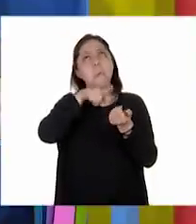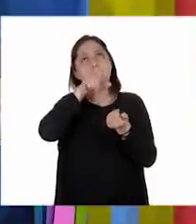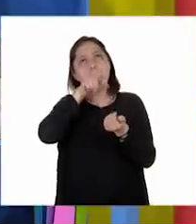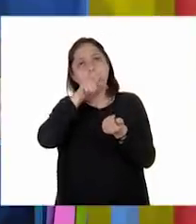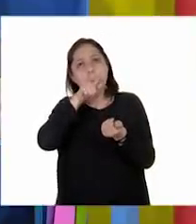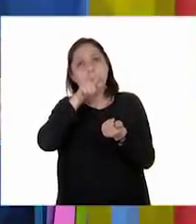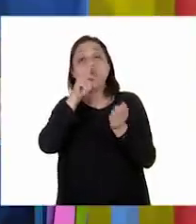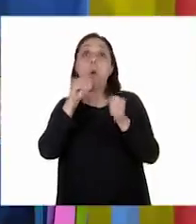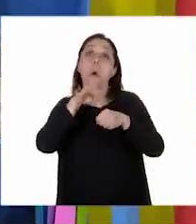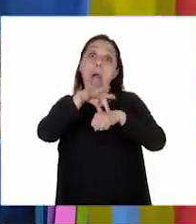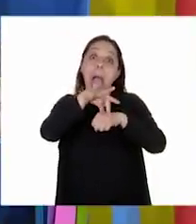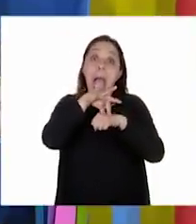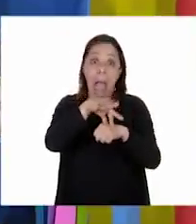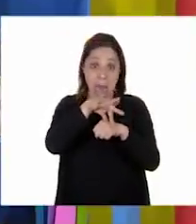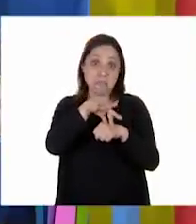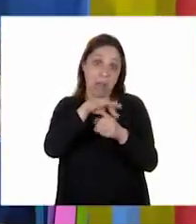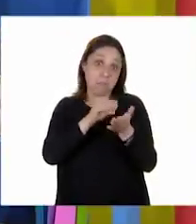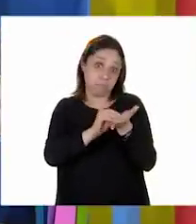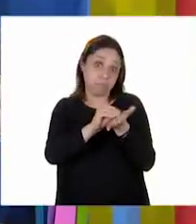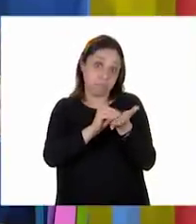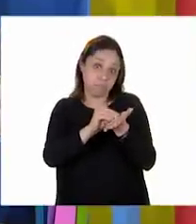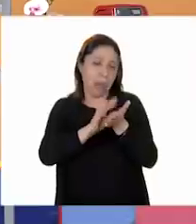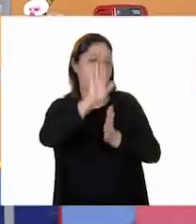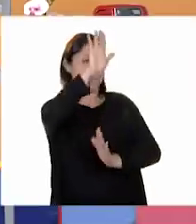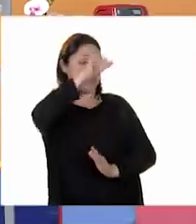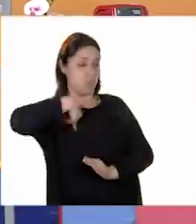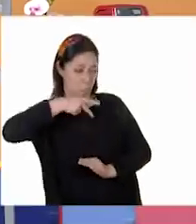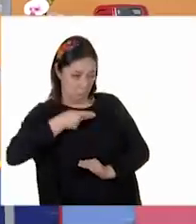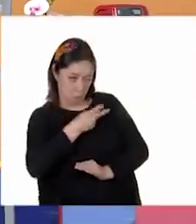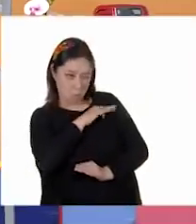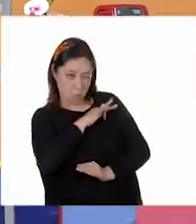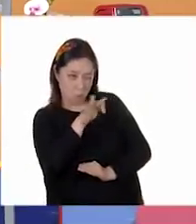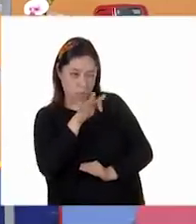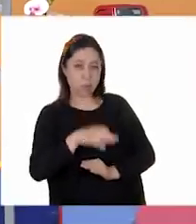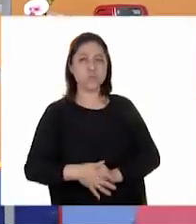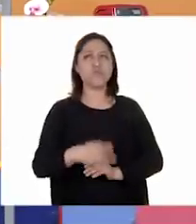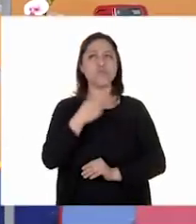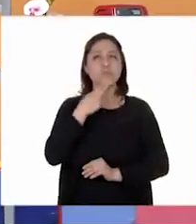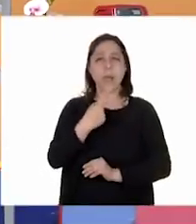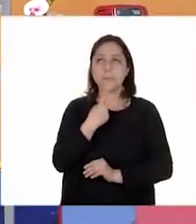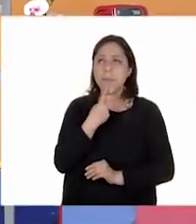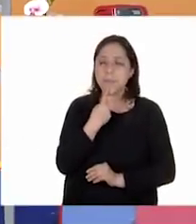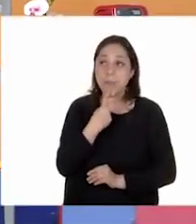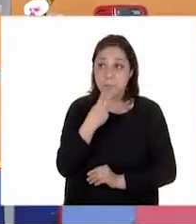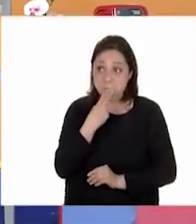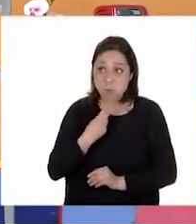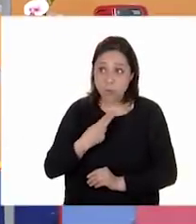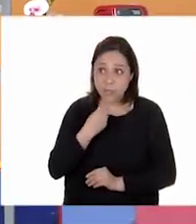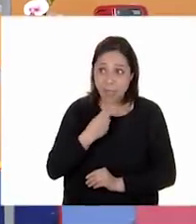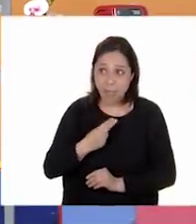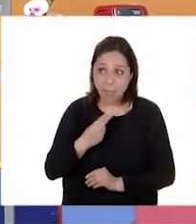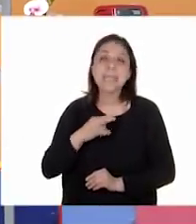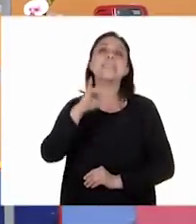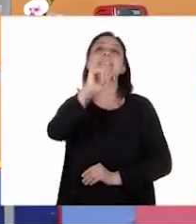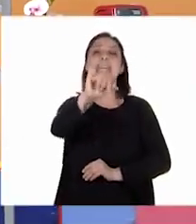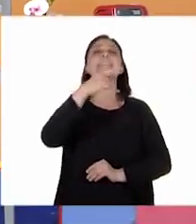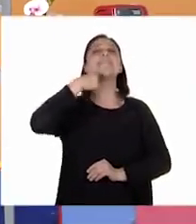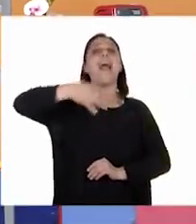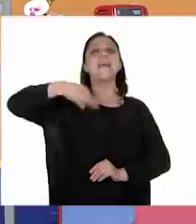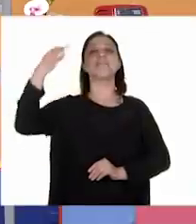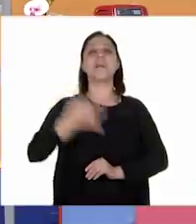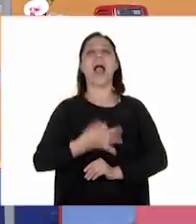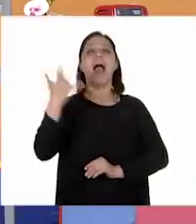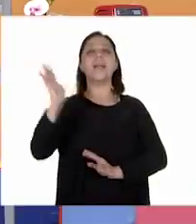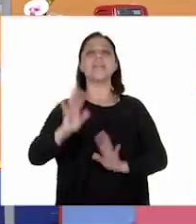carne de cerdo. ¿Puedo preguntar? Sí, claro. ¿También se hacen con sabor dulce? También se hacen con sabor